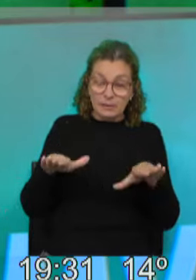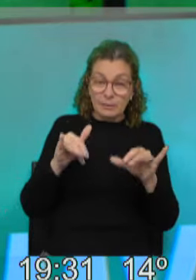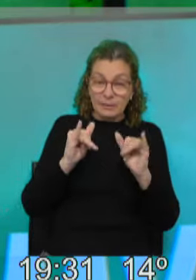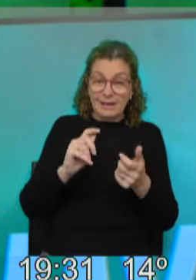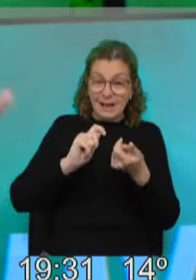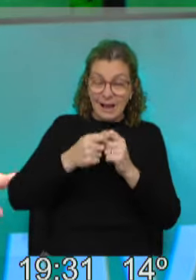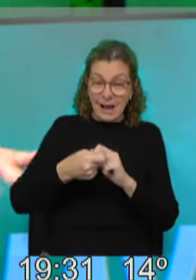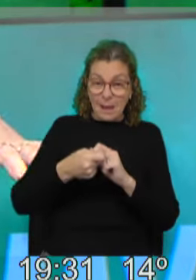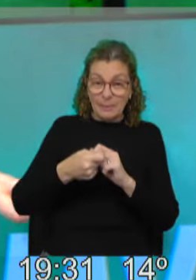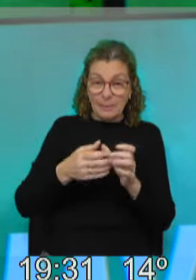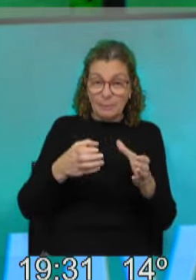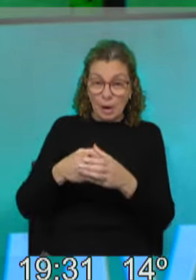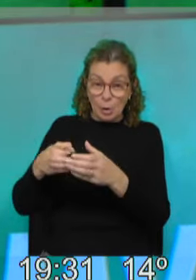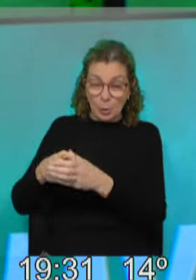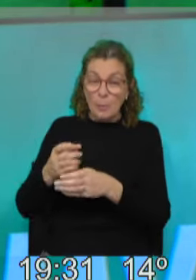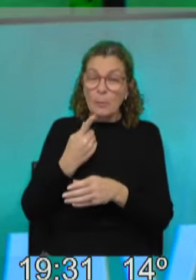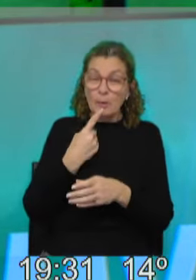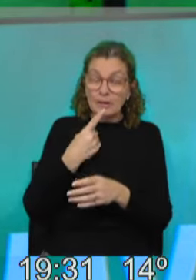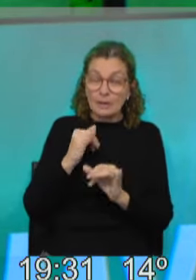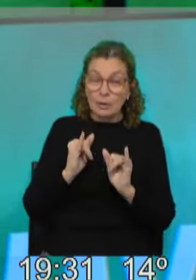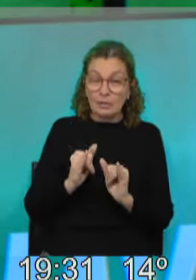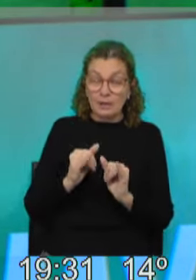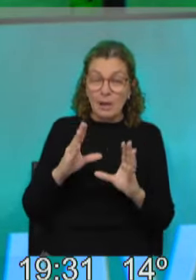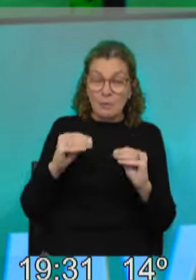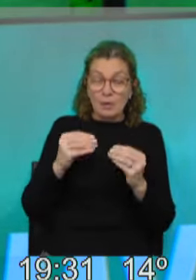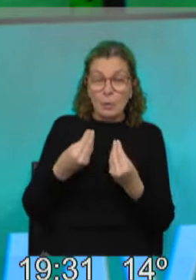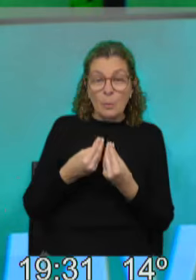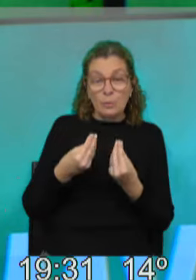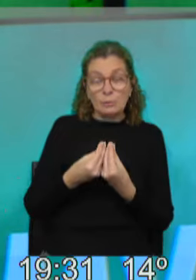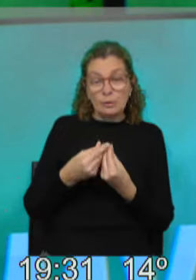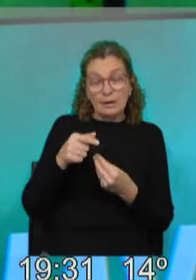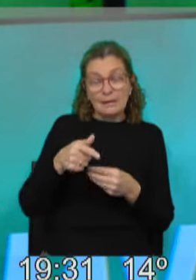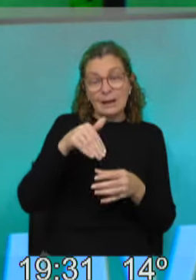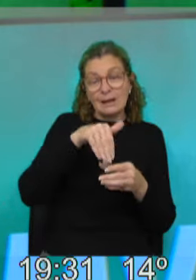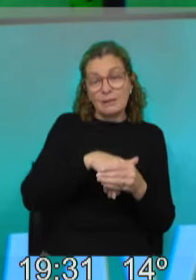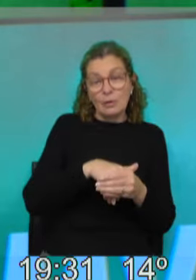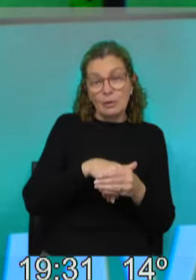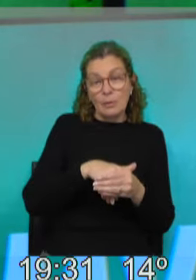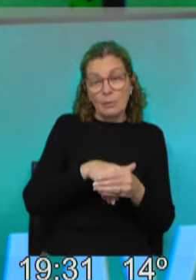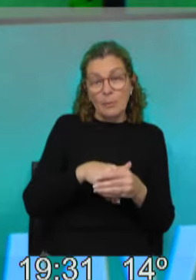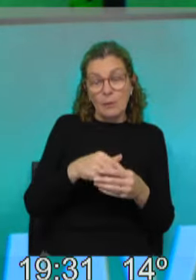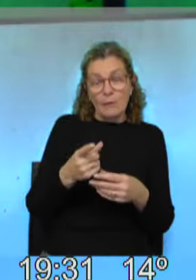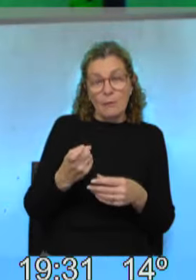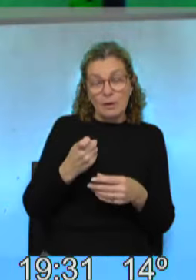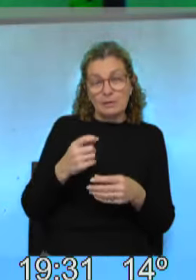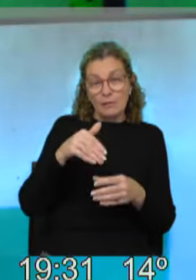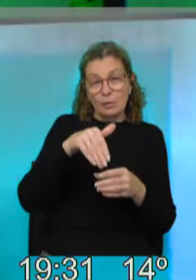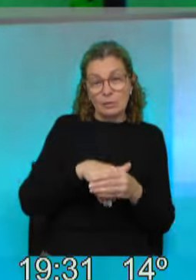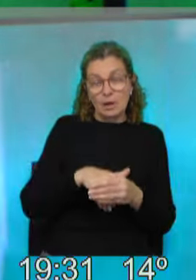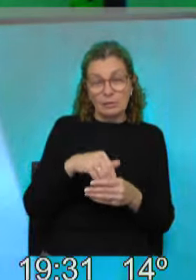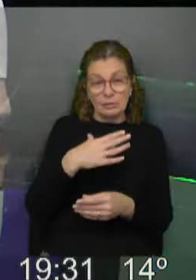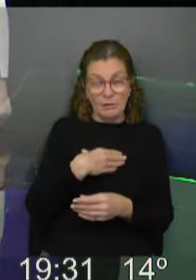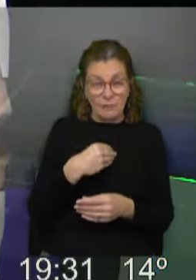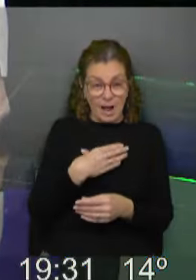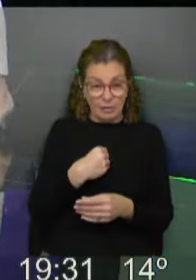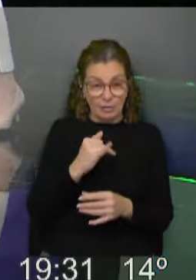varía es entre partidos, ¿no? La participación entre partidos. Se está hablando mucho de que en estas elecciones va a haber una presencia fuerte, por ejemplo, de votantes del Partido Nacional.